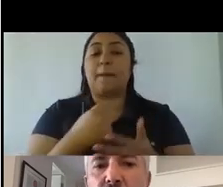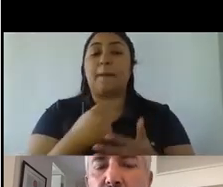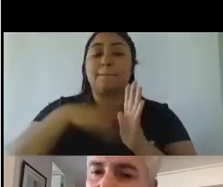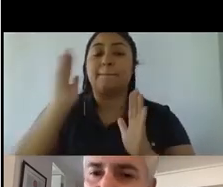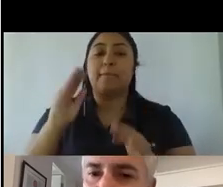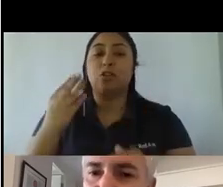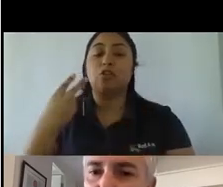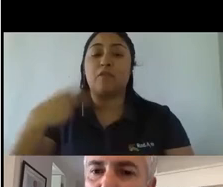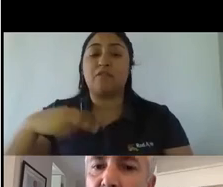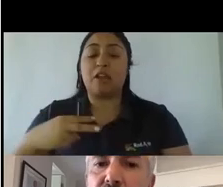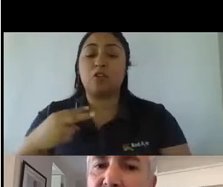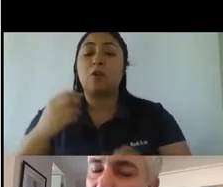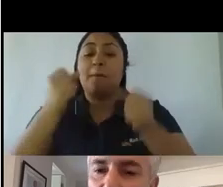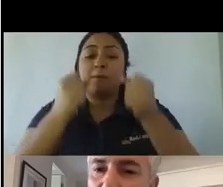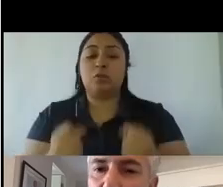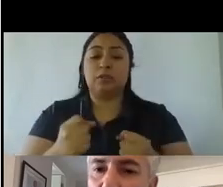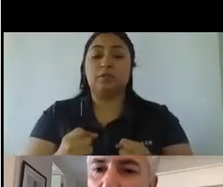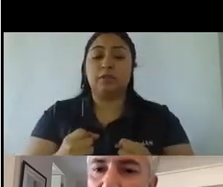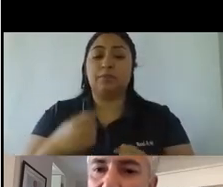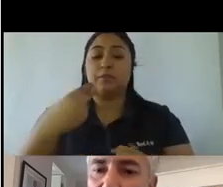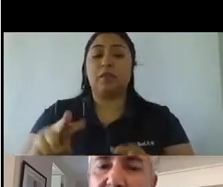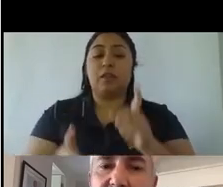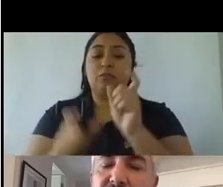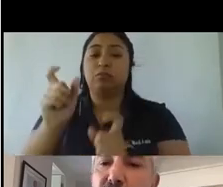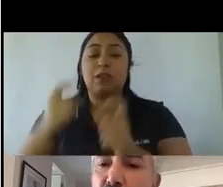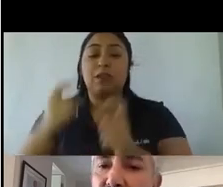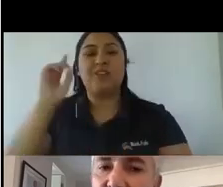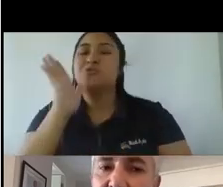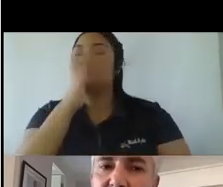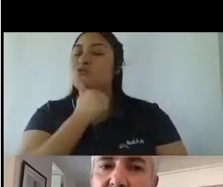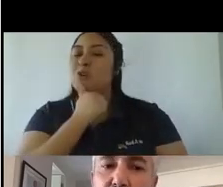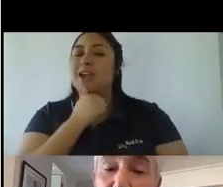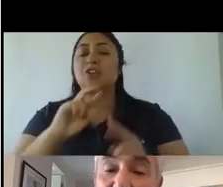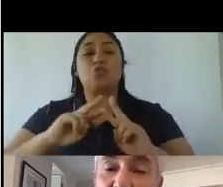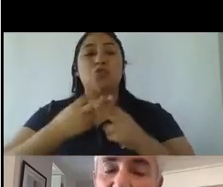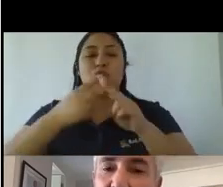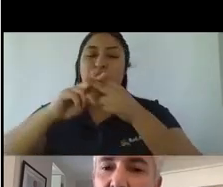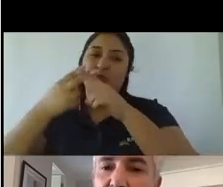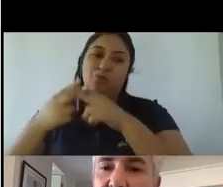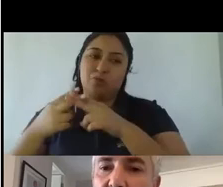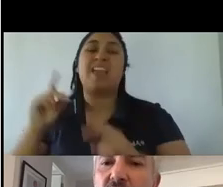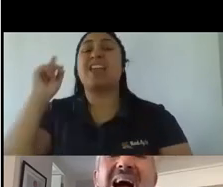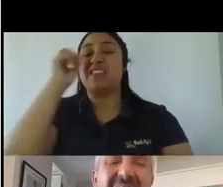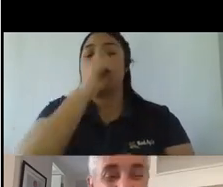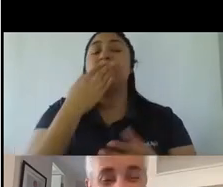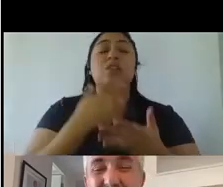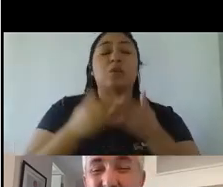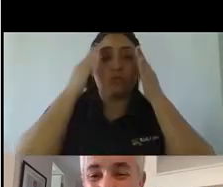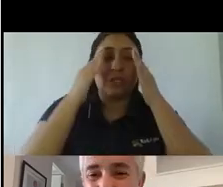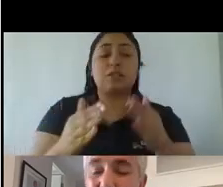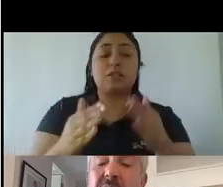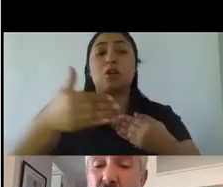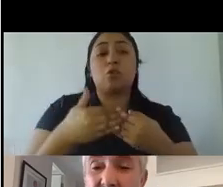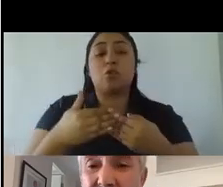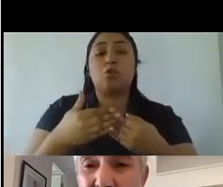pero ahí no hay ninguna construcción de audiencia es decir es muy difícil cuando uno está centrado en el corto plazo abrir la